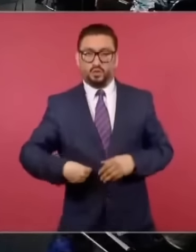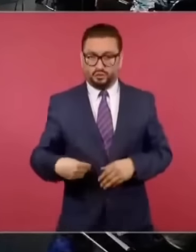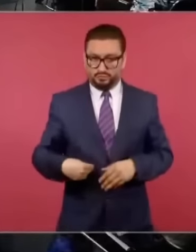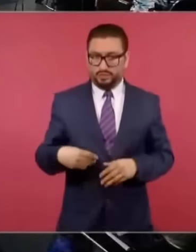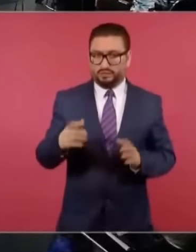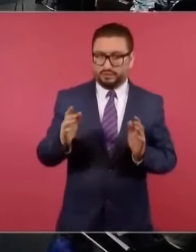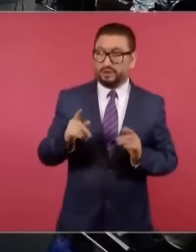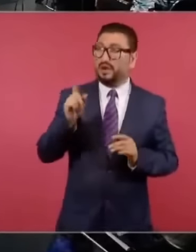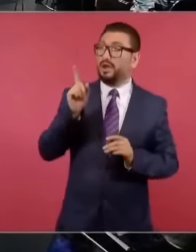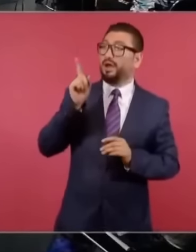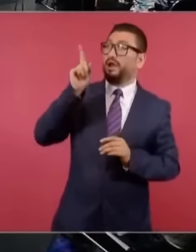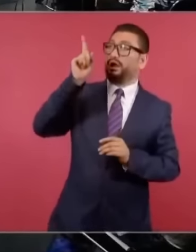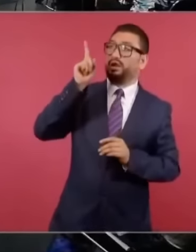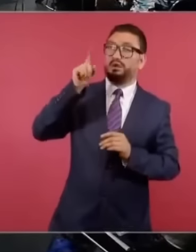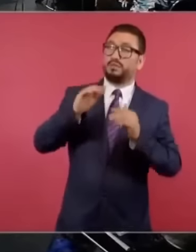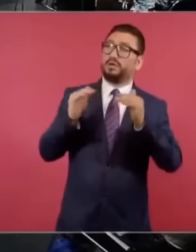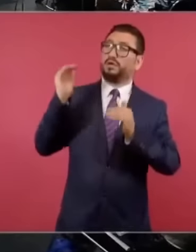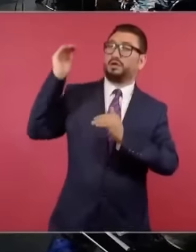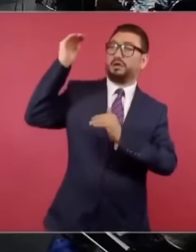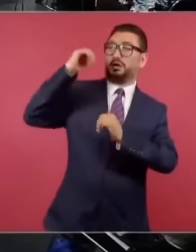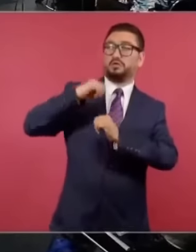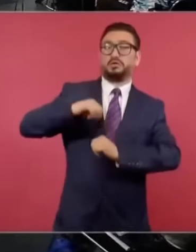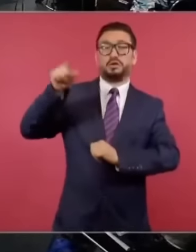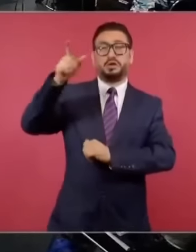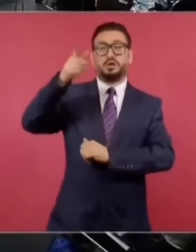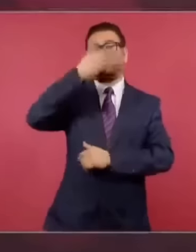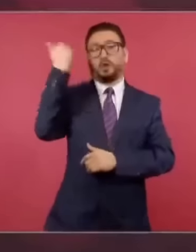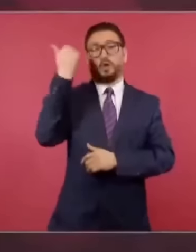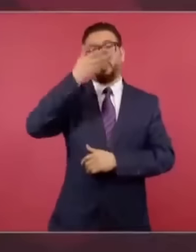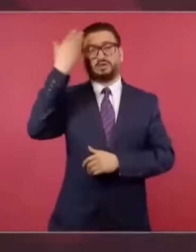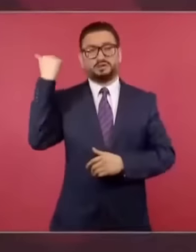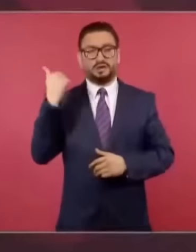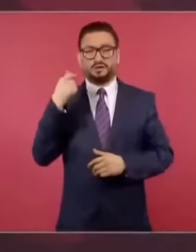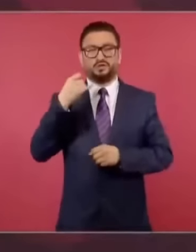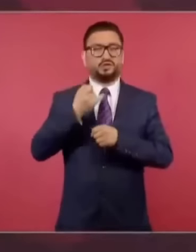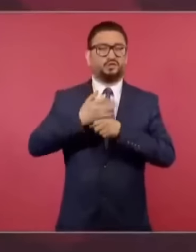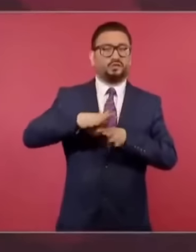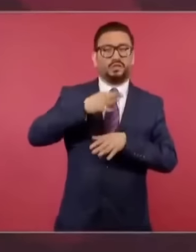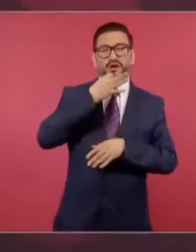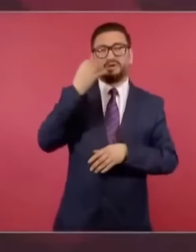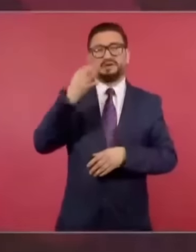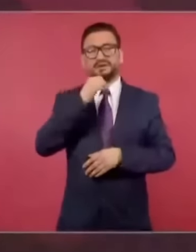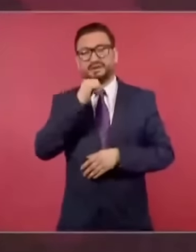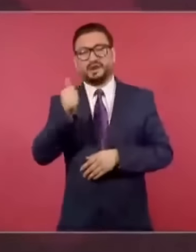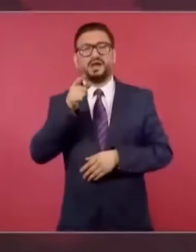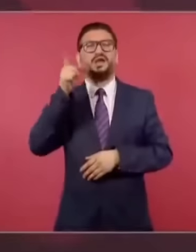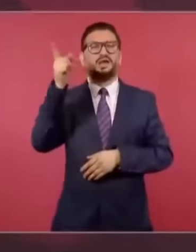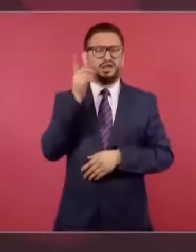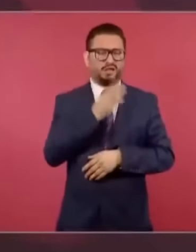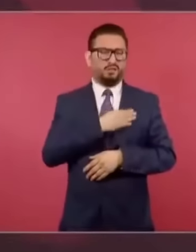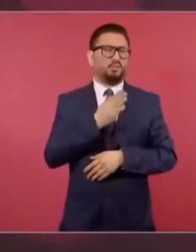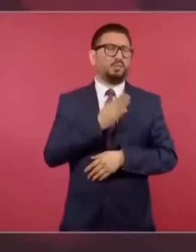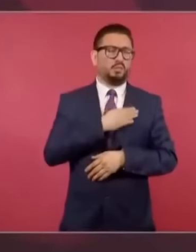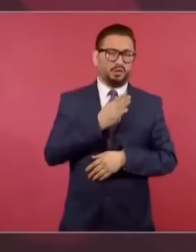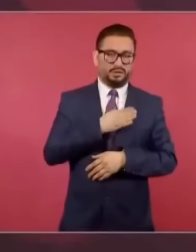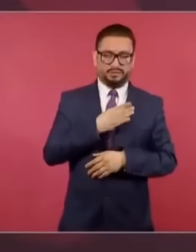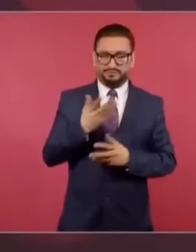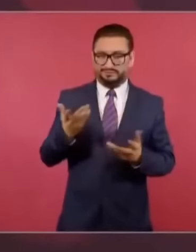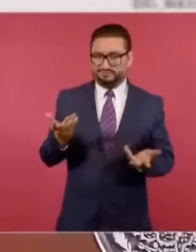El de arriba no sabe, seguramente no está informado, tiene buenas intenciones,